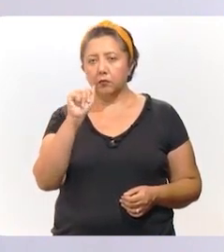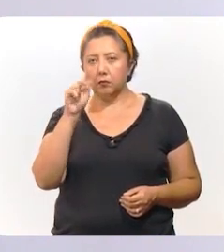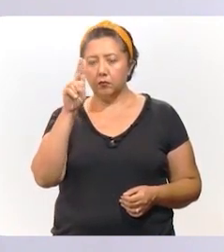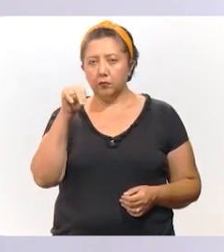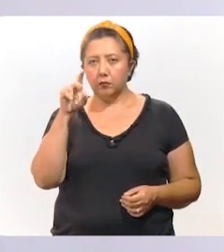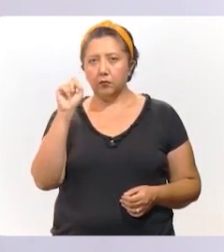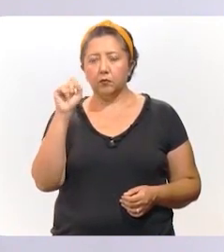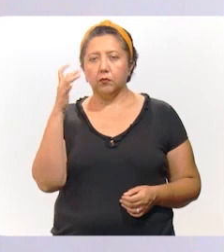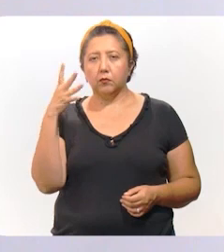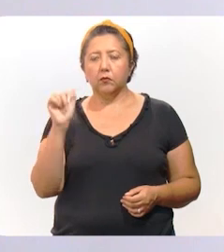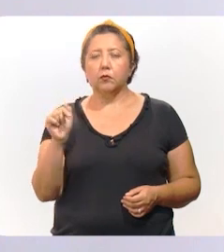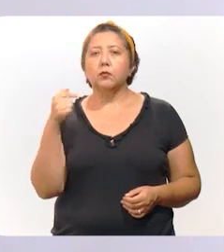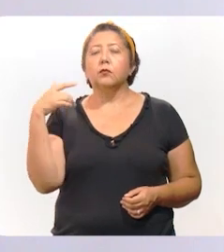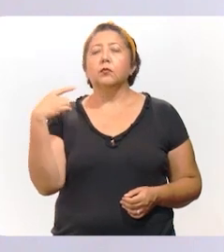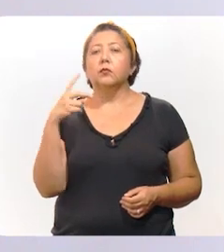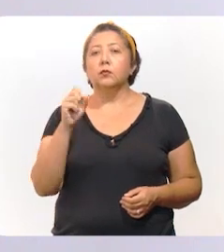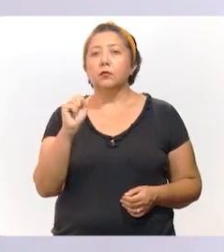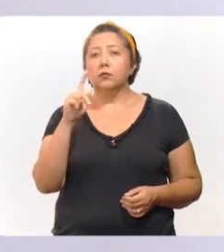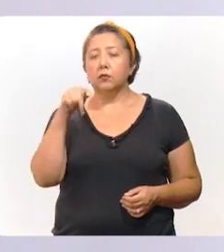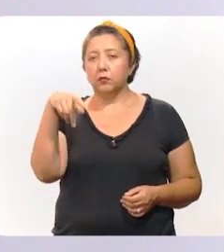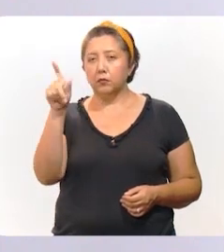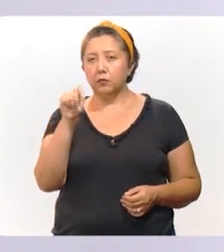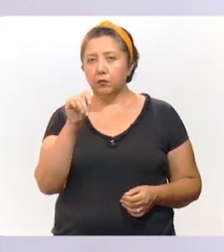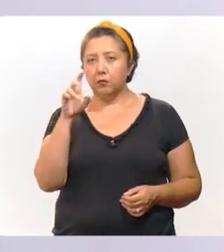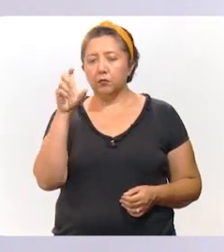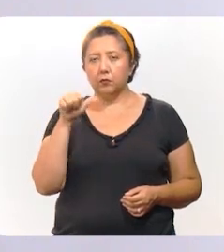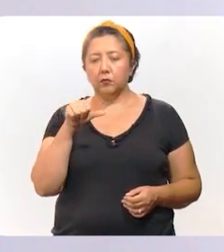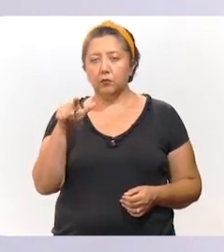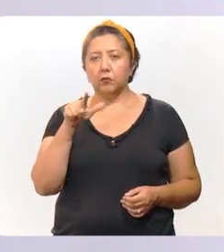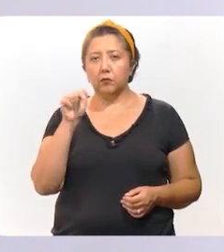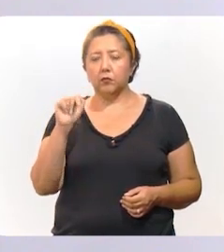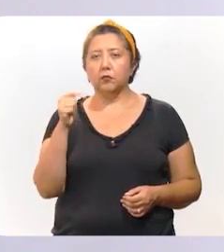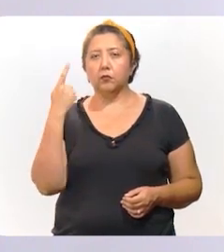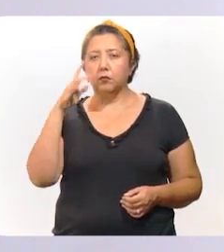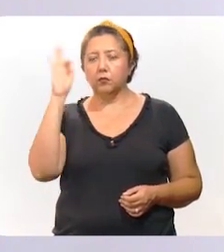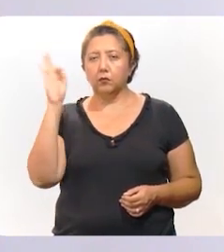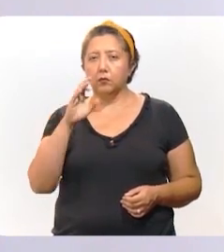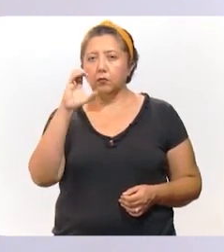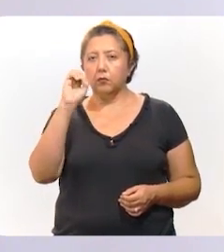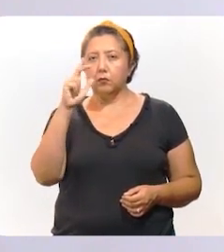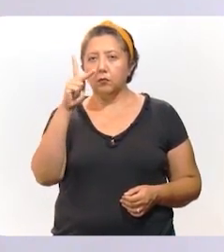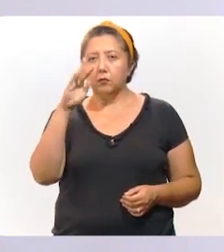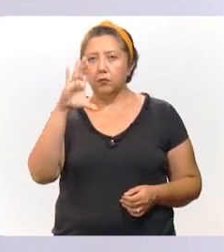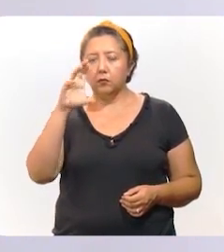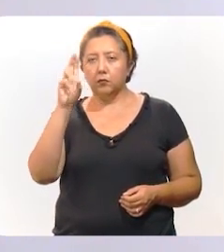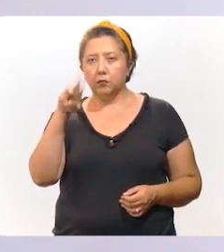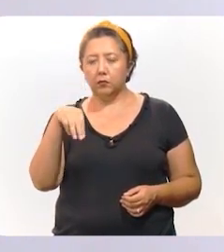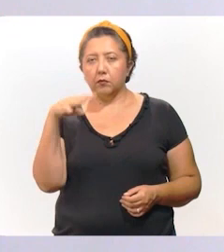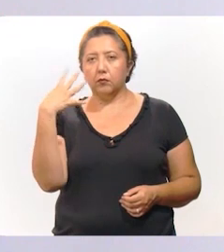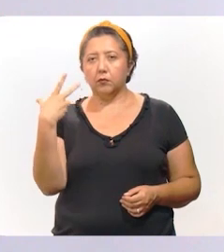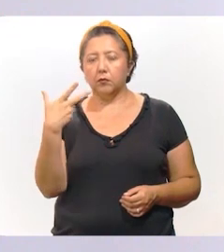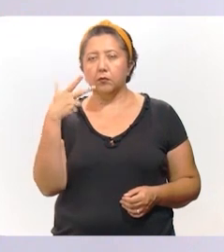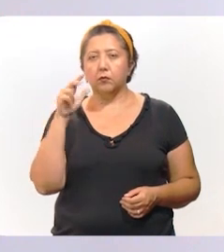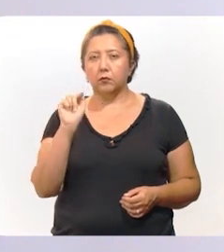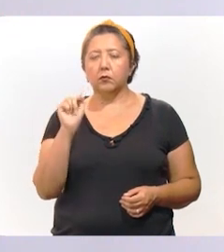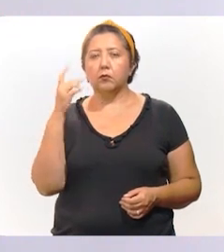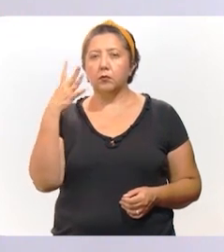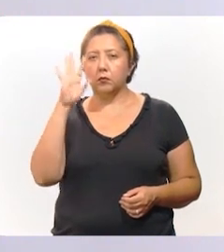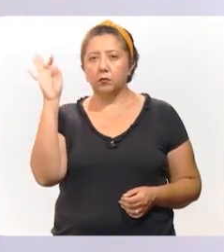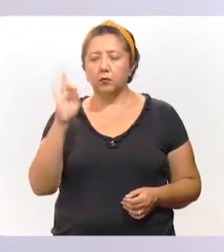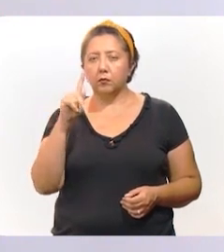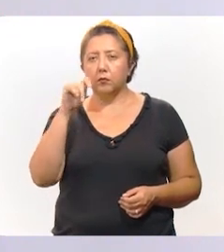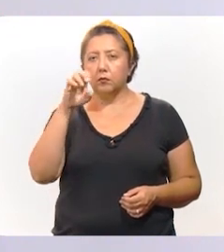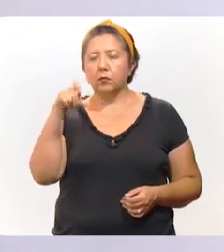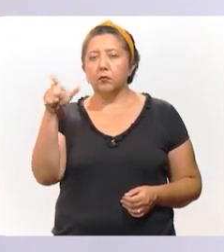.2%, Tequit 17.1%, Opichén 8.4%,